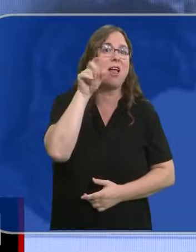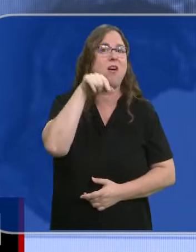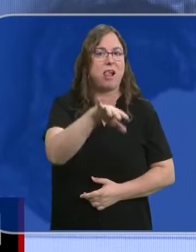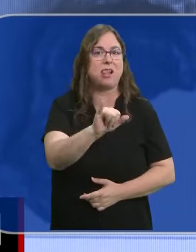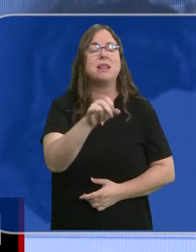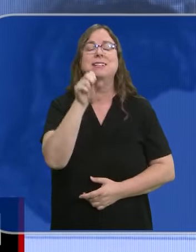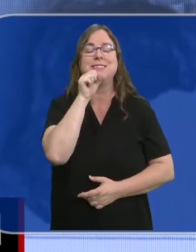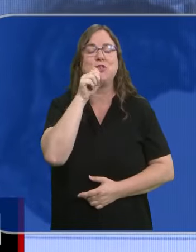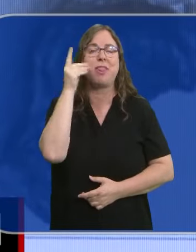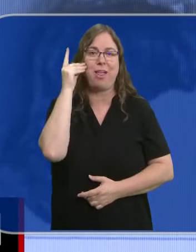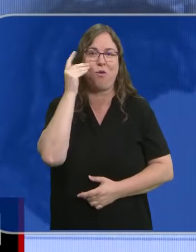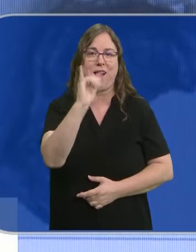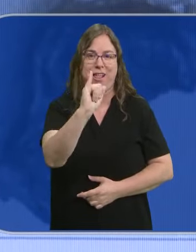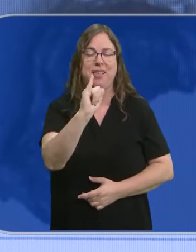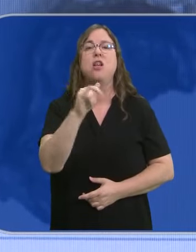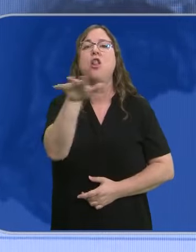fósil localizado en Jatiba.